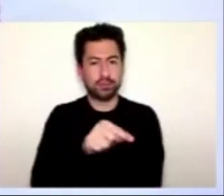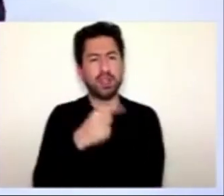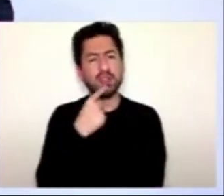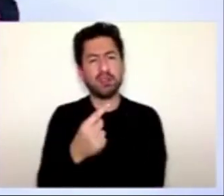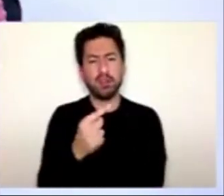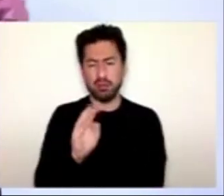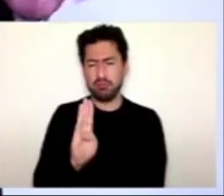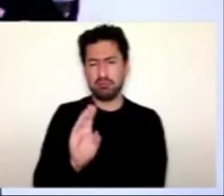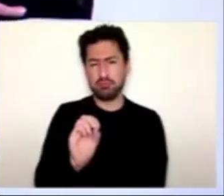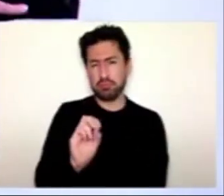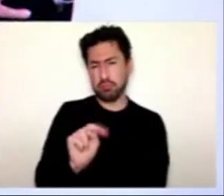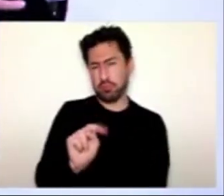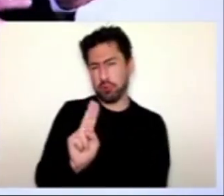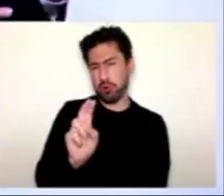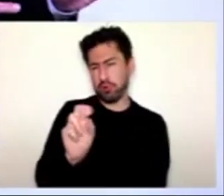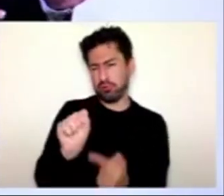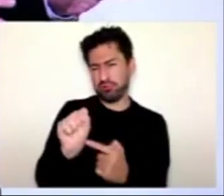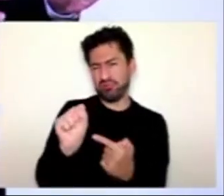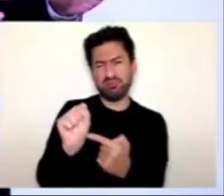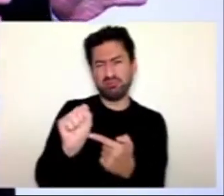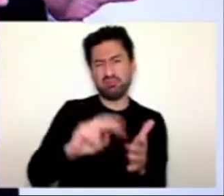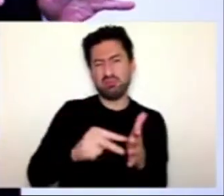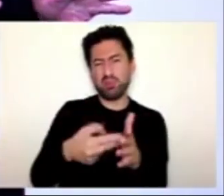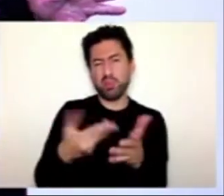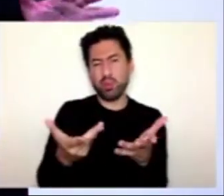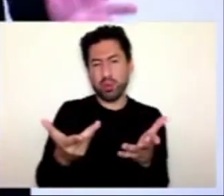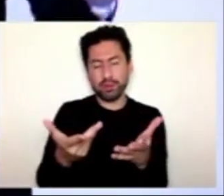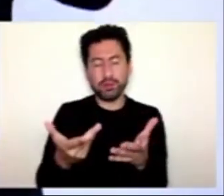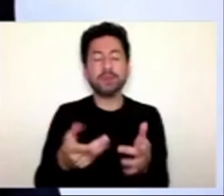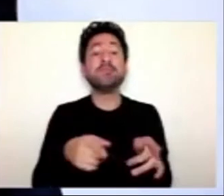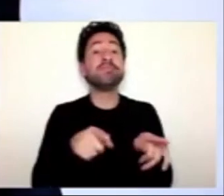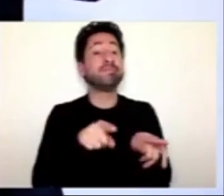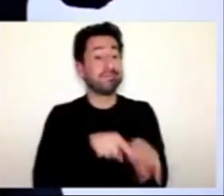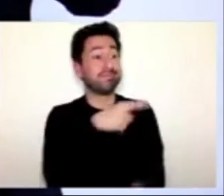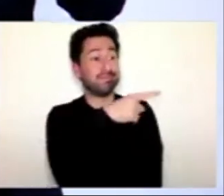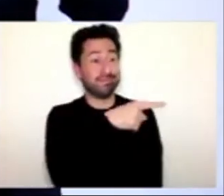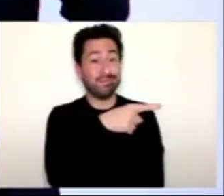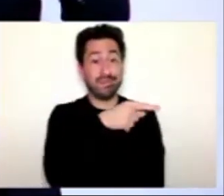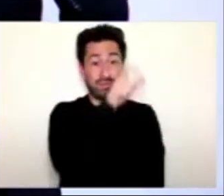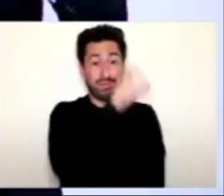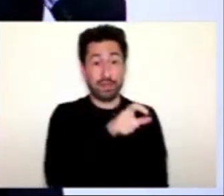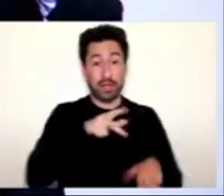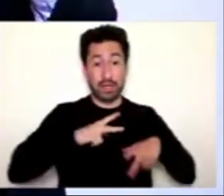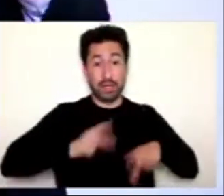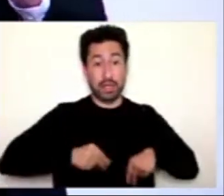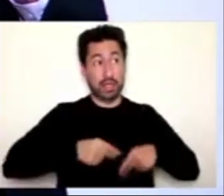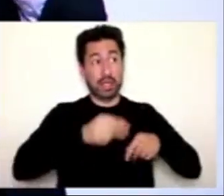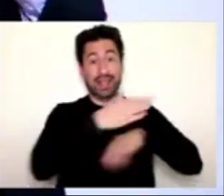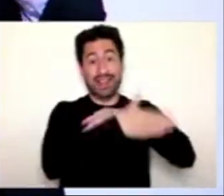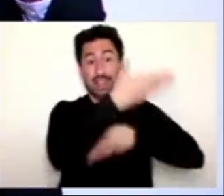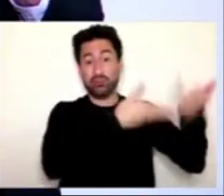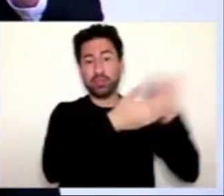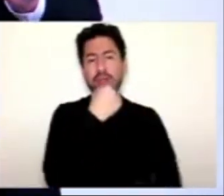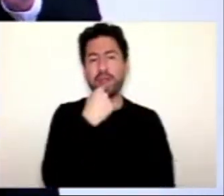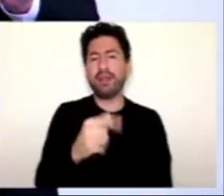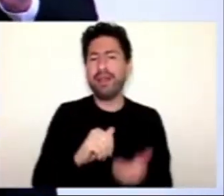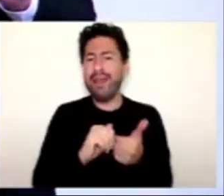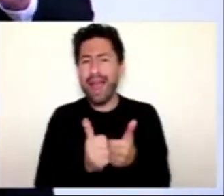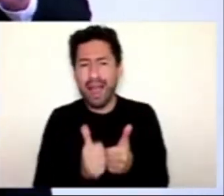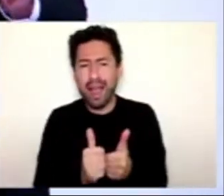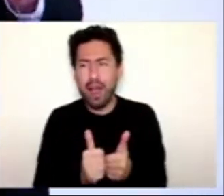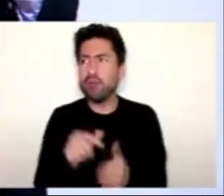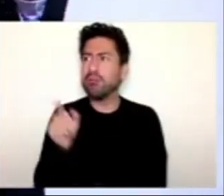Estamos hablando precisamente de la pregunta del canciller. ¿Cómo atraer recursos que están en los mercados